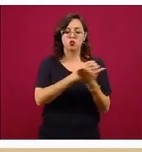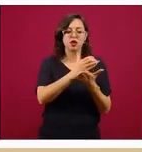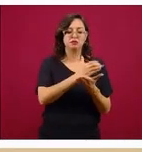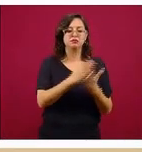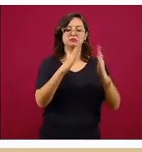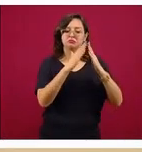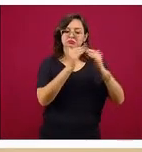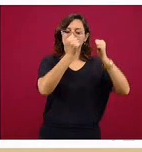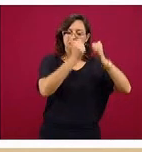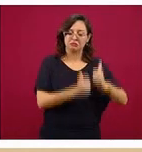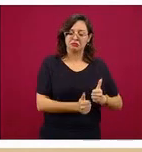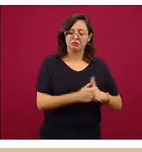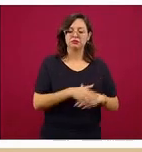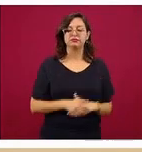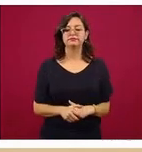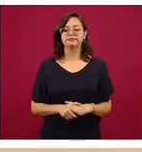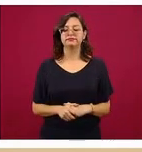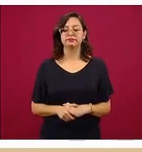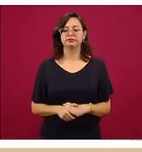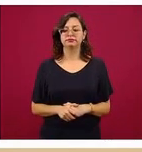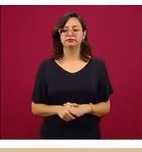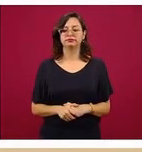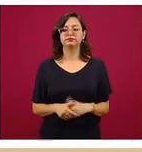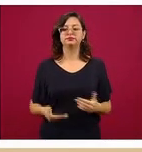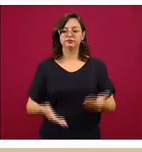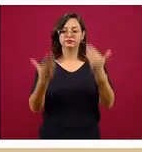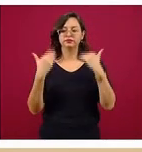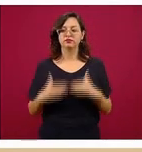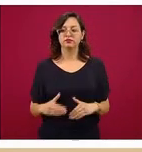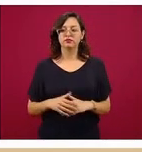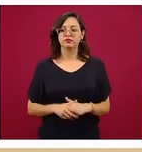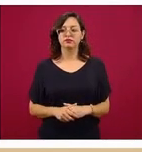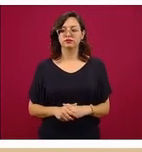periodo largo, otros por un periodo no tan largo. La siguiente.